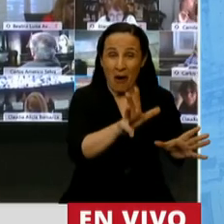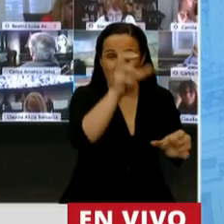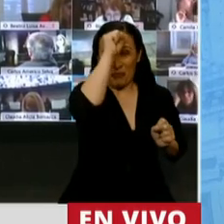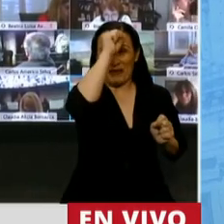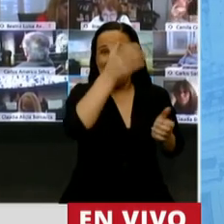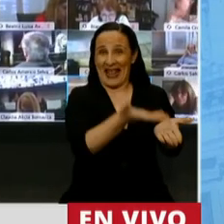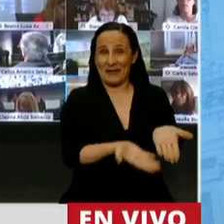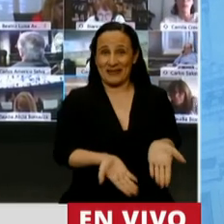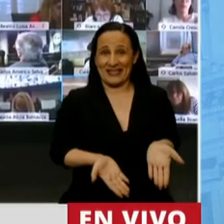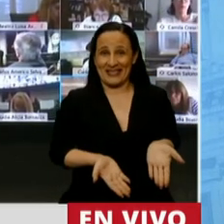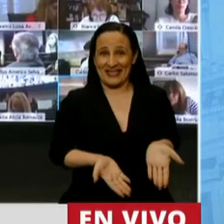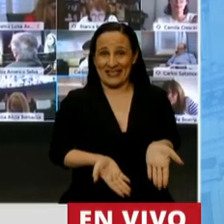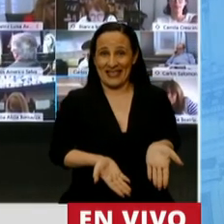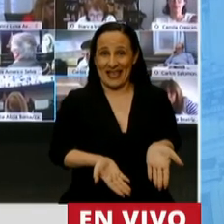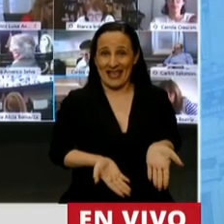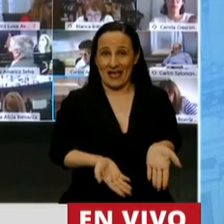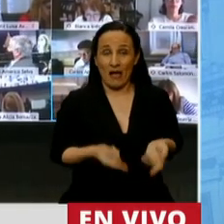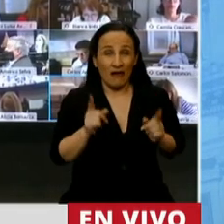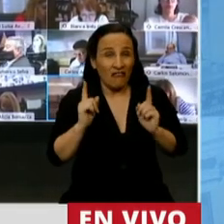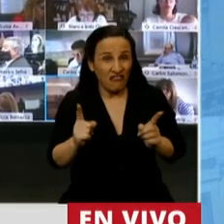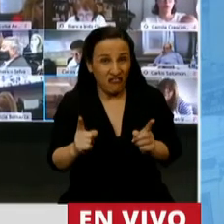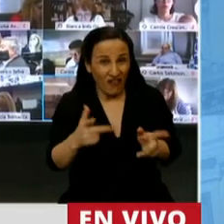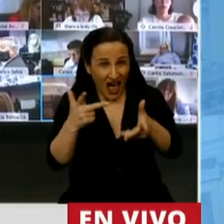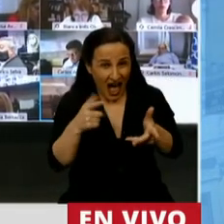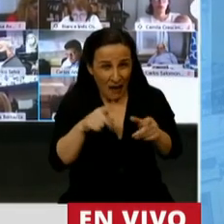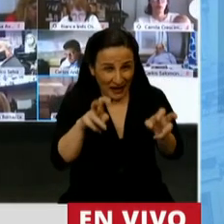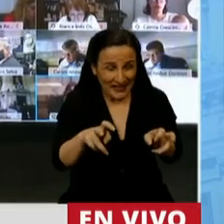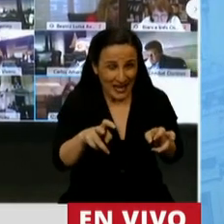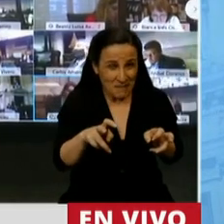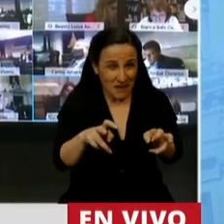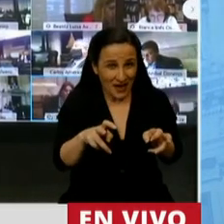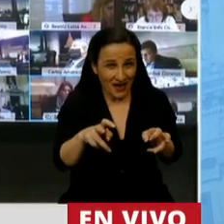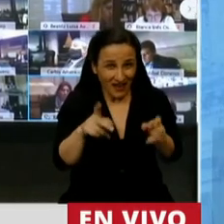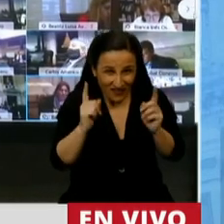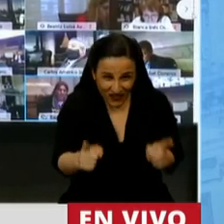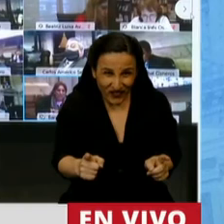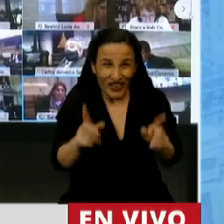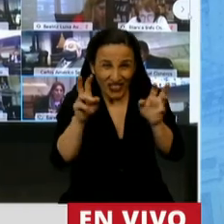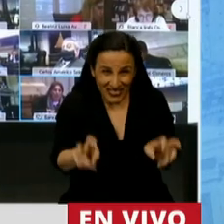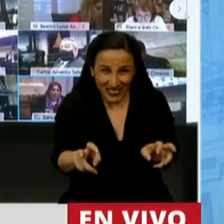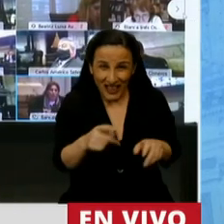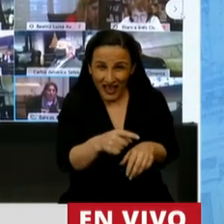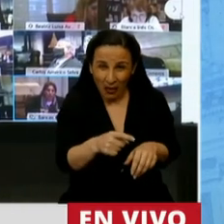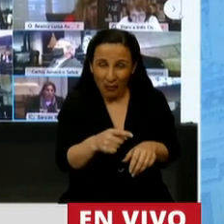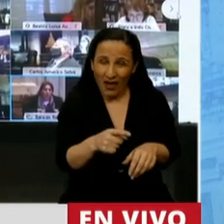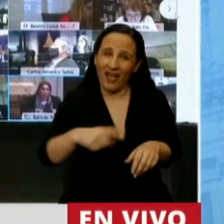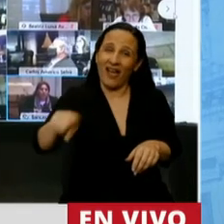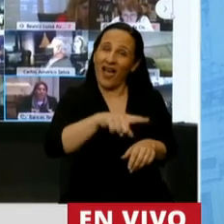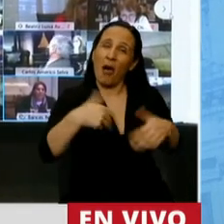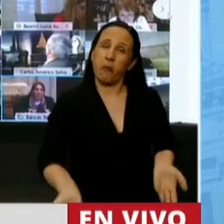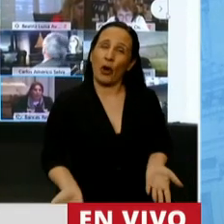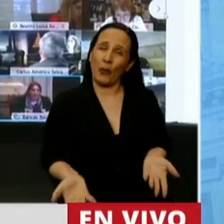y hoy seguimos hablando de esto, seguimos hablando de esto porque se aprovechan,